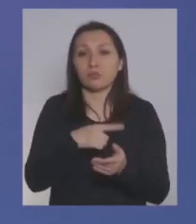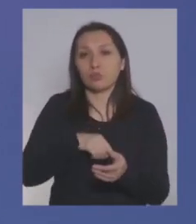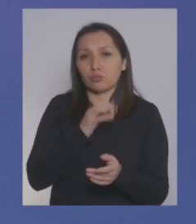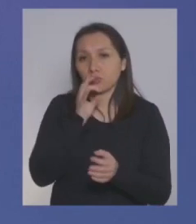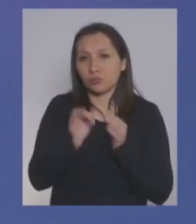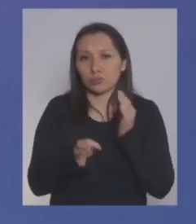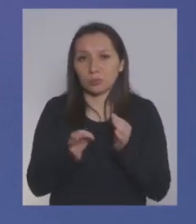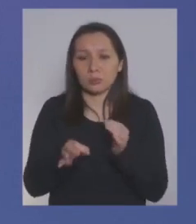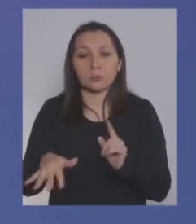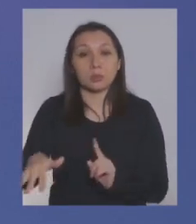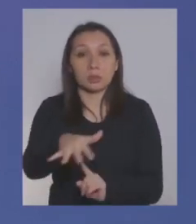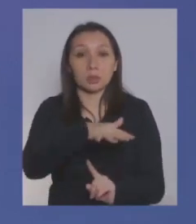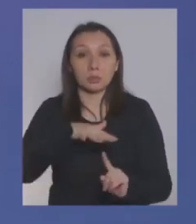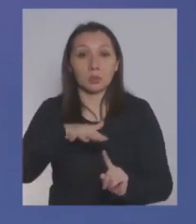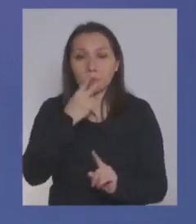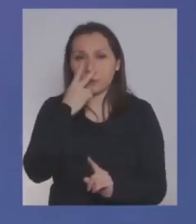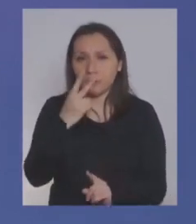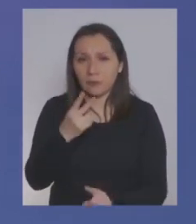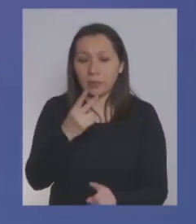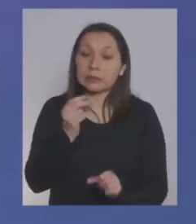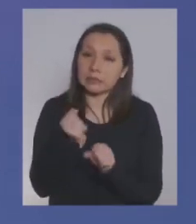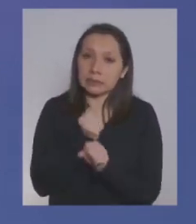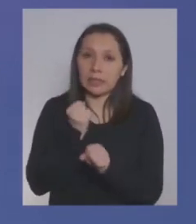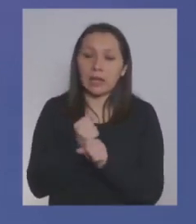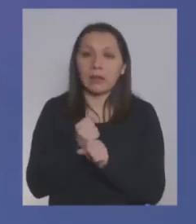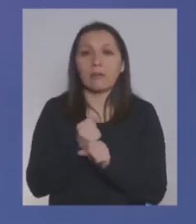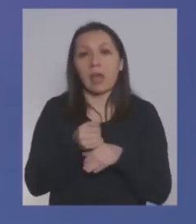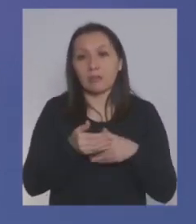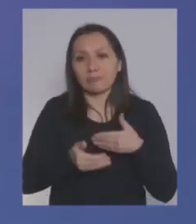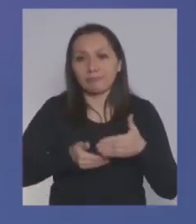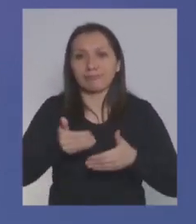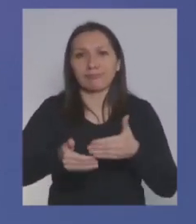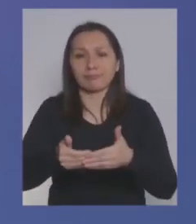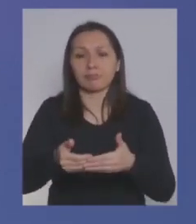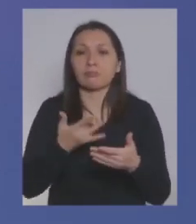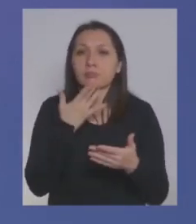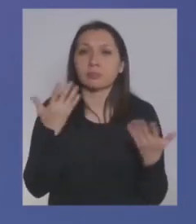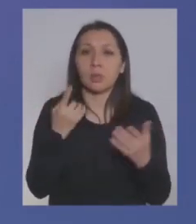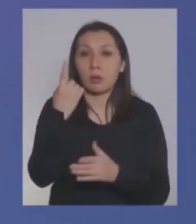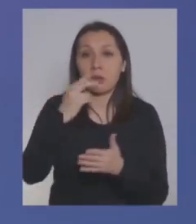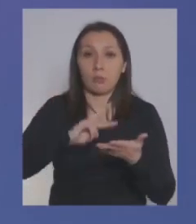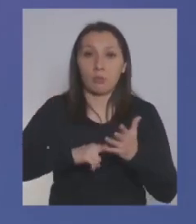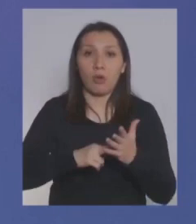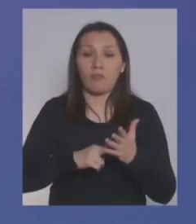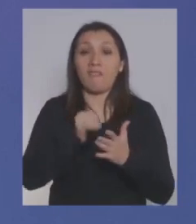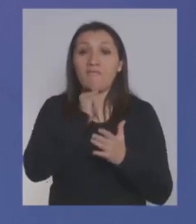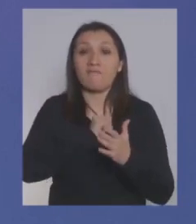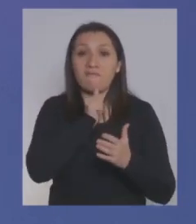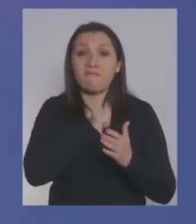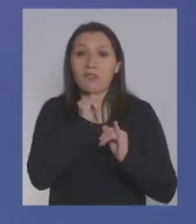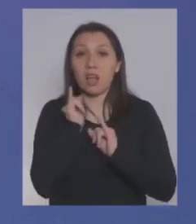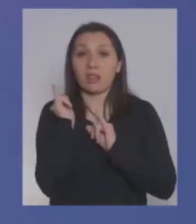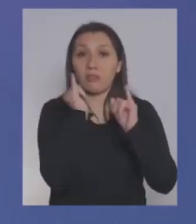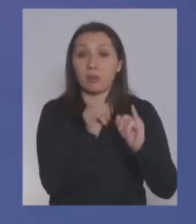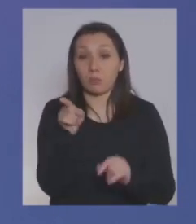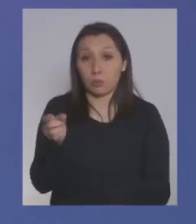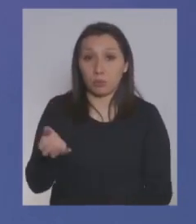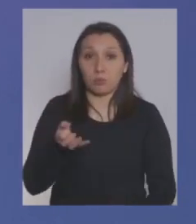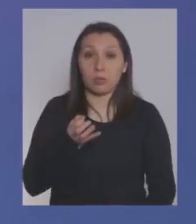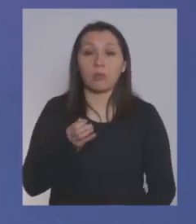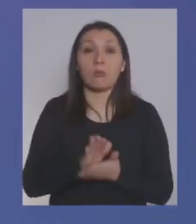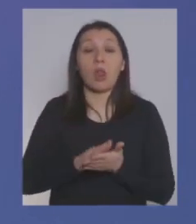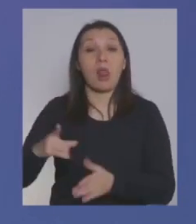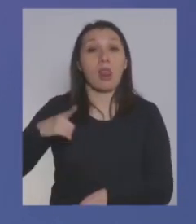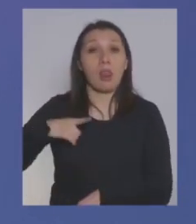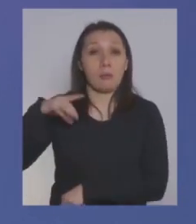situaciones que hemos tenido que ir trabajando en el camino por un problema de datos. O sea, el caso que usted señala